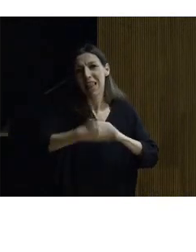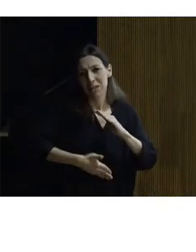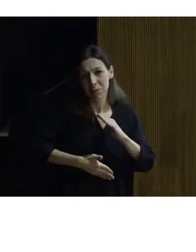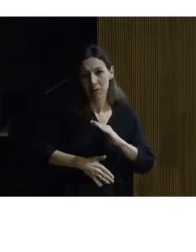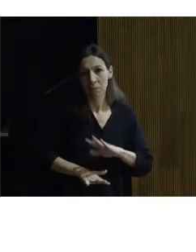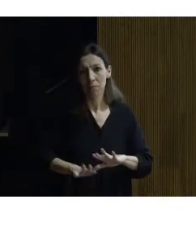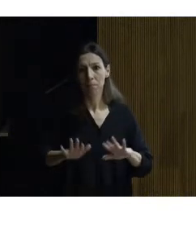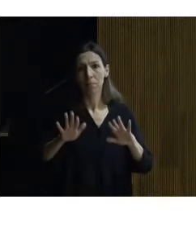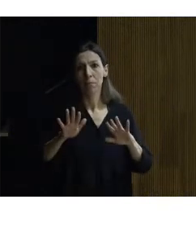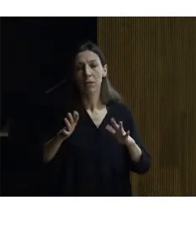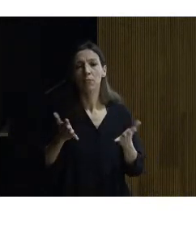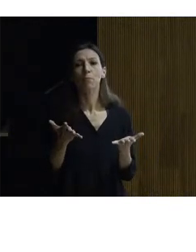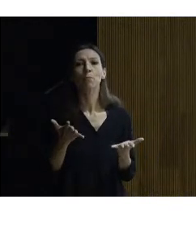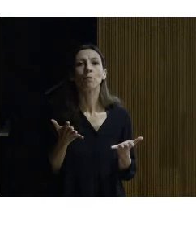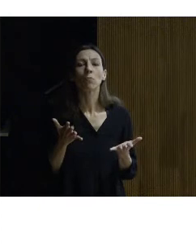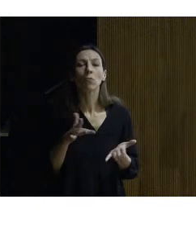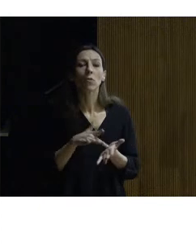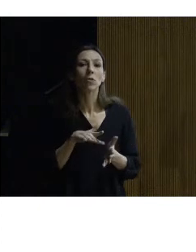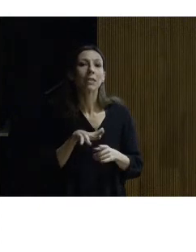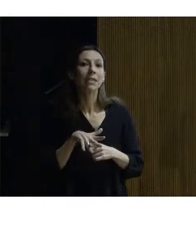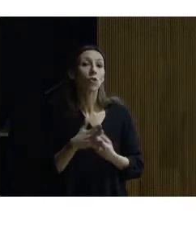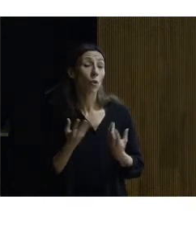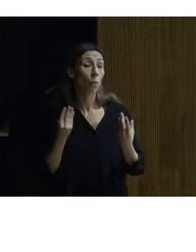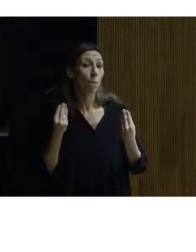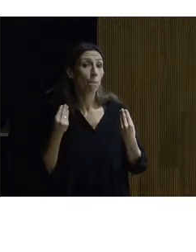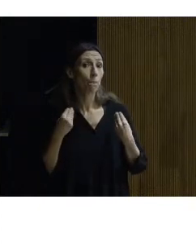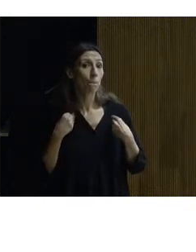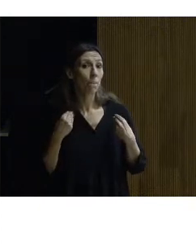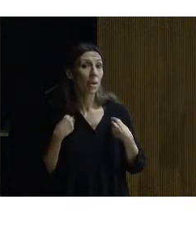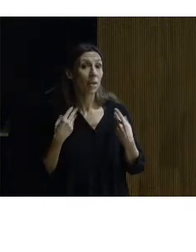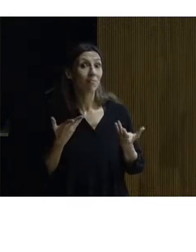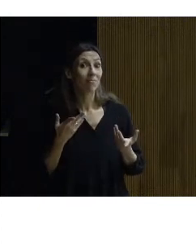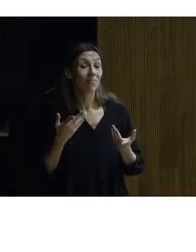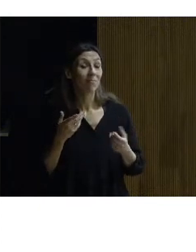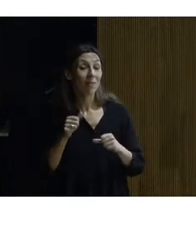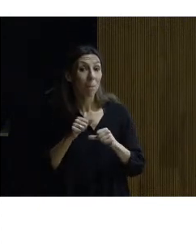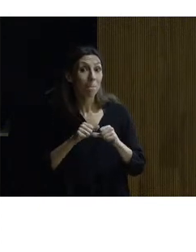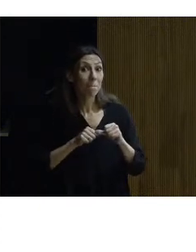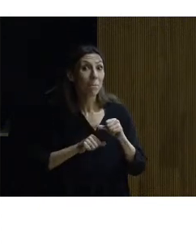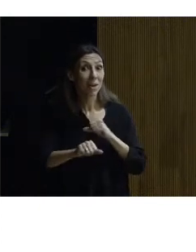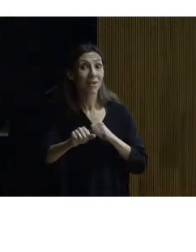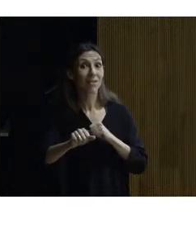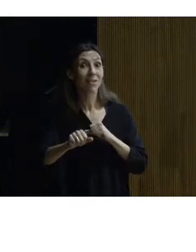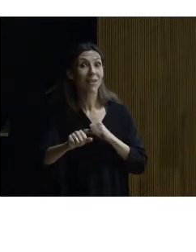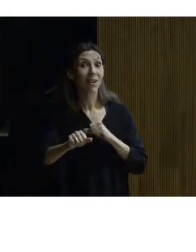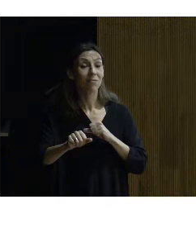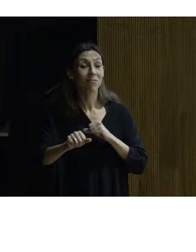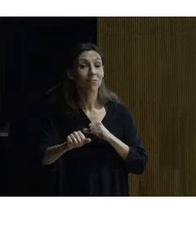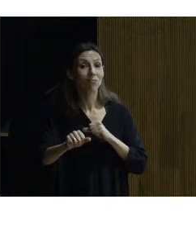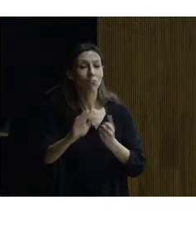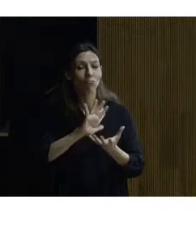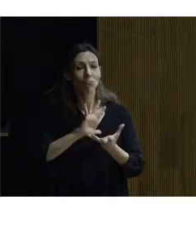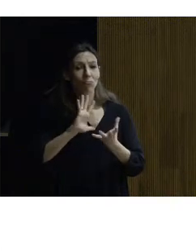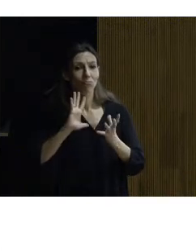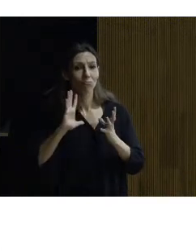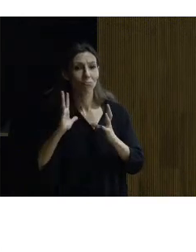una circunstancia en su vida que cambió la pauta anterior consistió en que